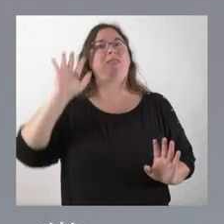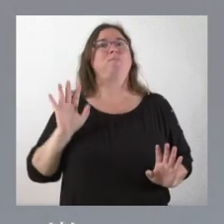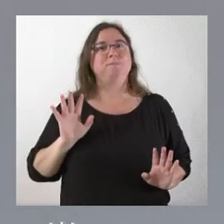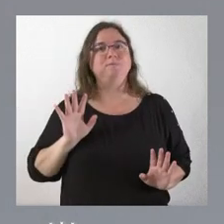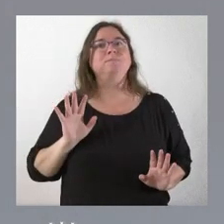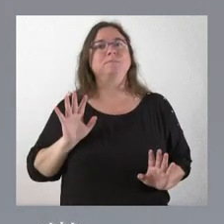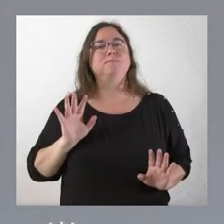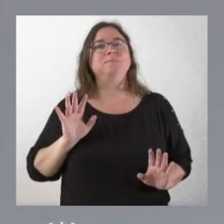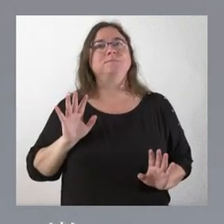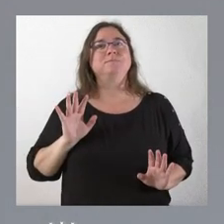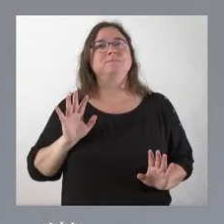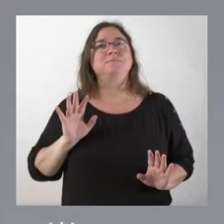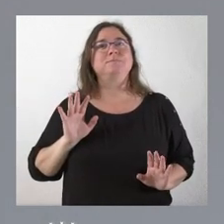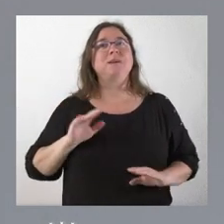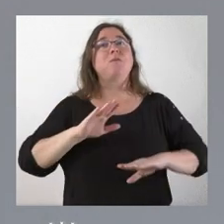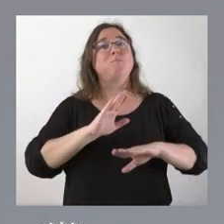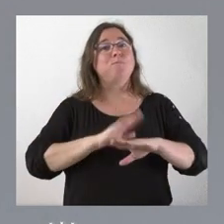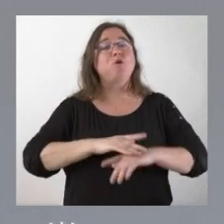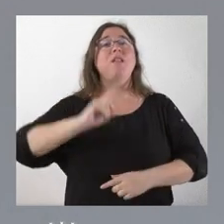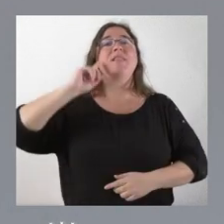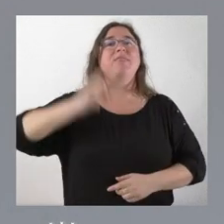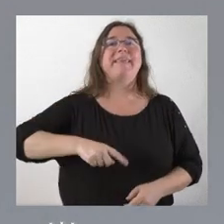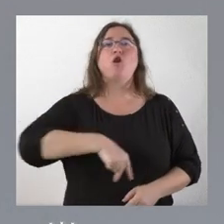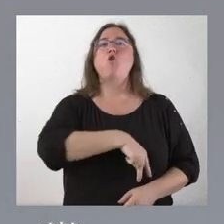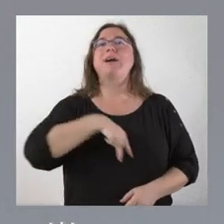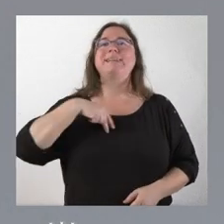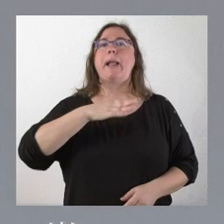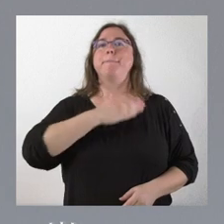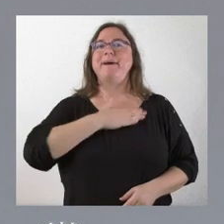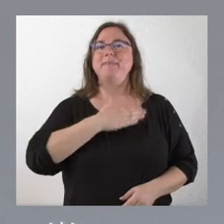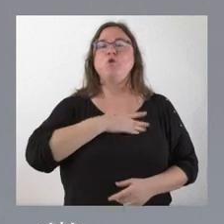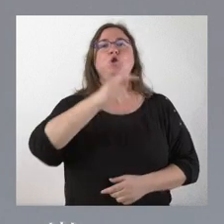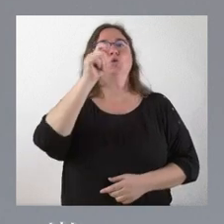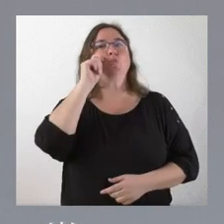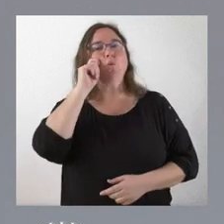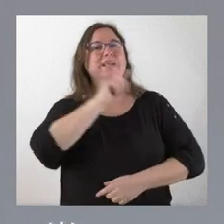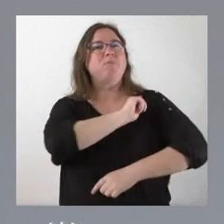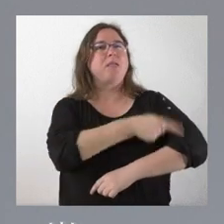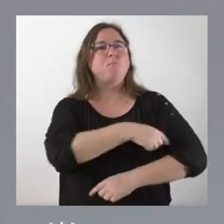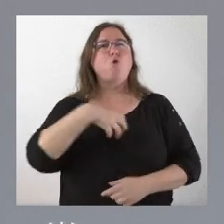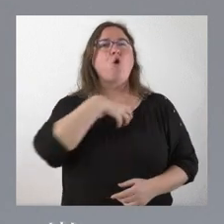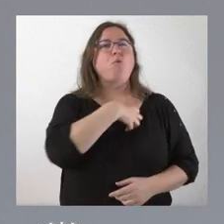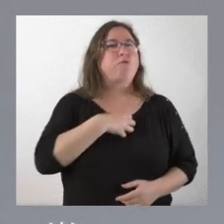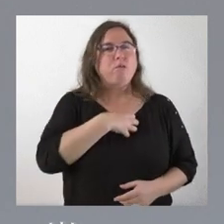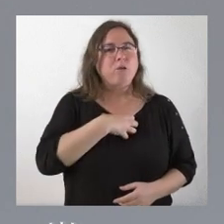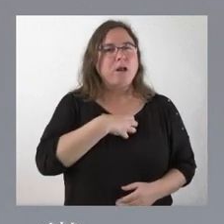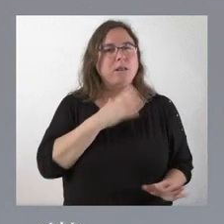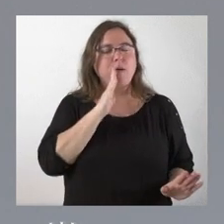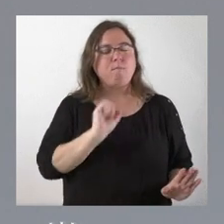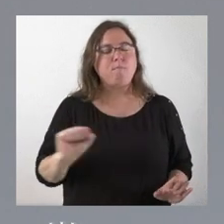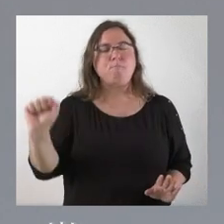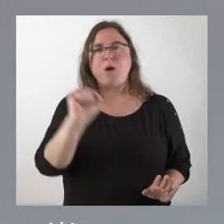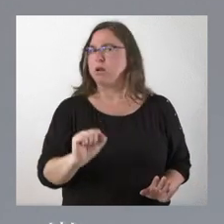la Dirección General de Patrimonio, en Turismo, en Deportes, hay funcionarios francamente estupendos